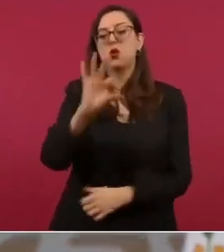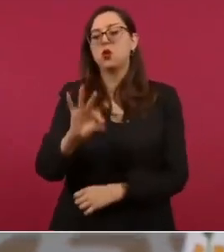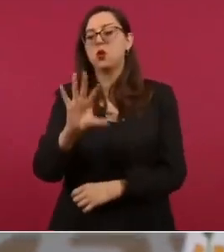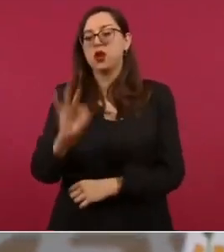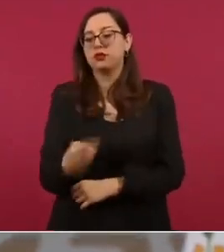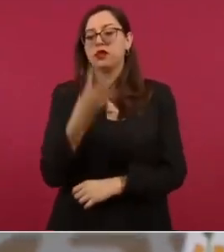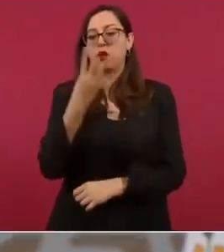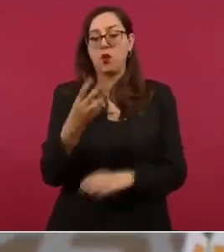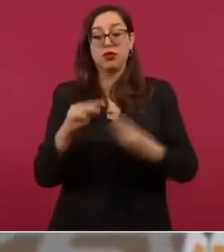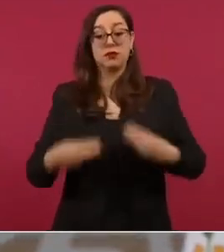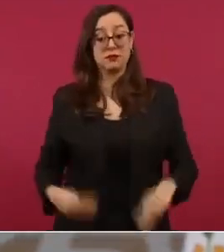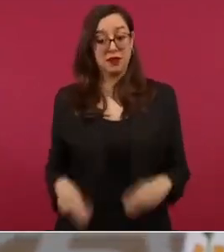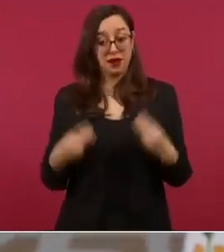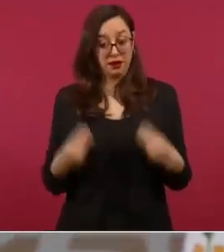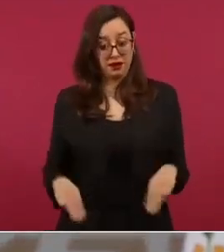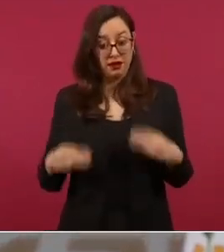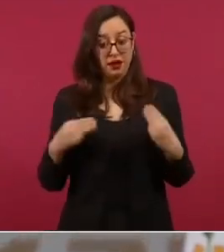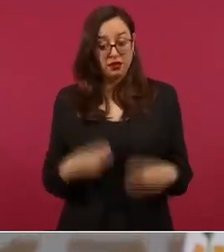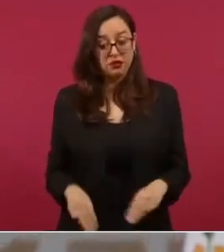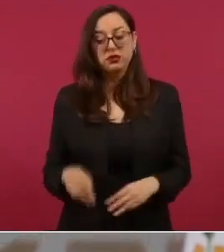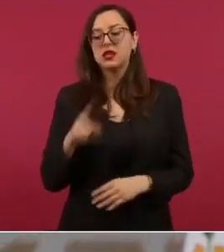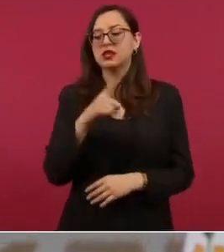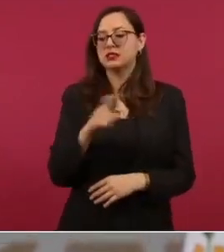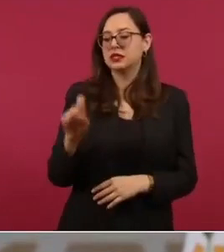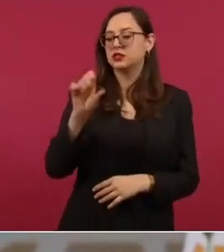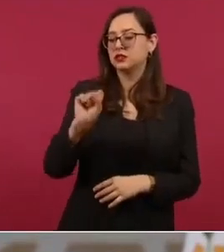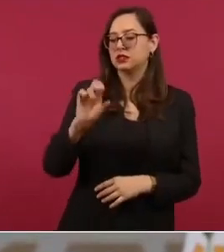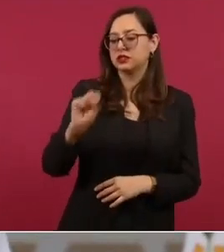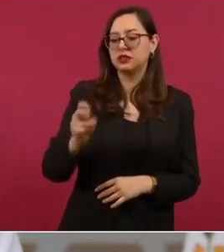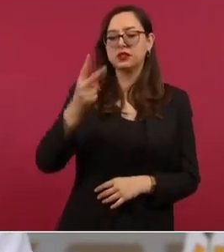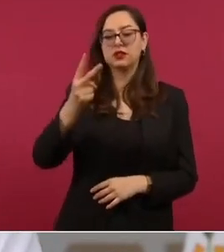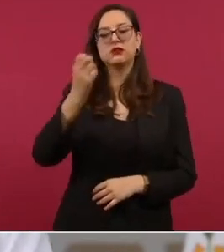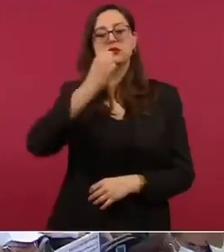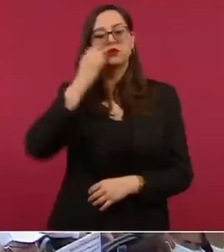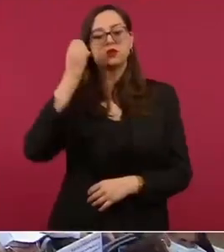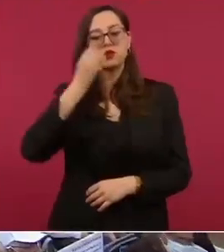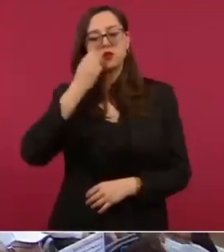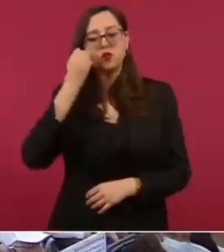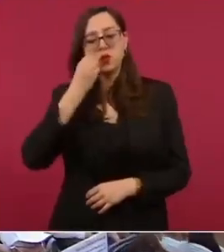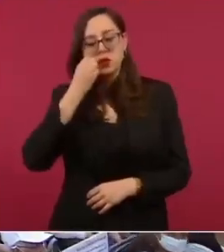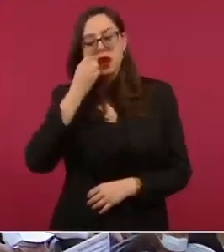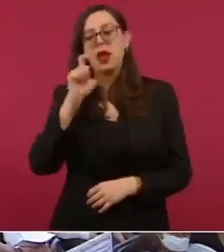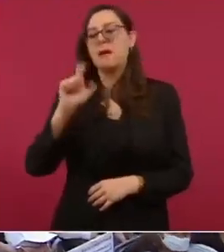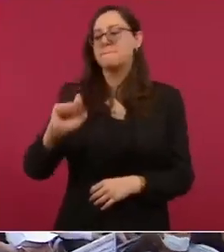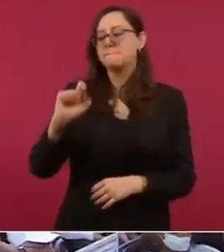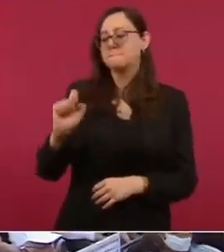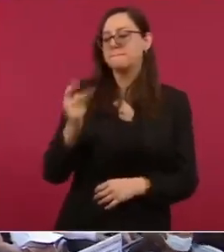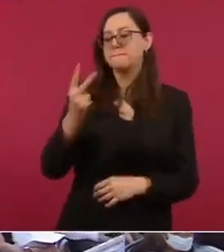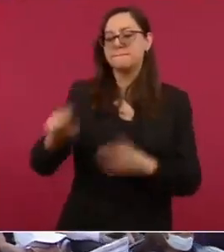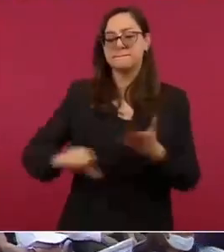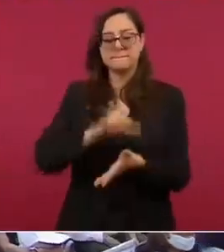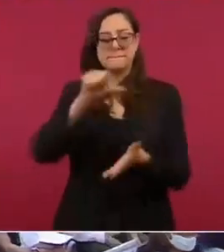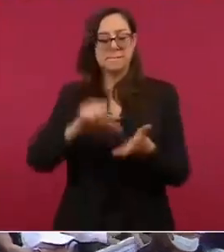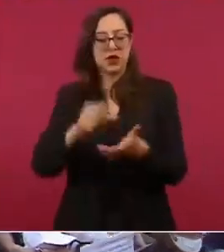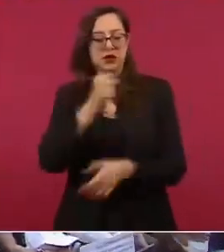mercados 162 escuelas 22 centros de salud